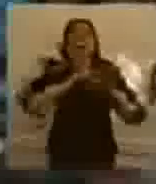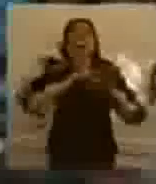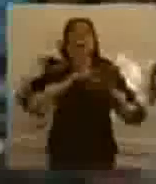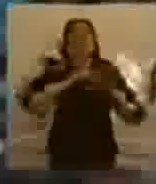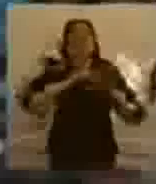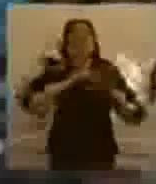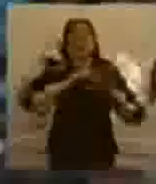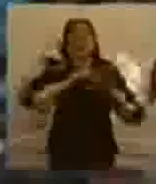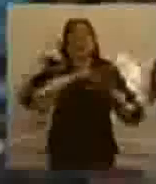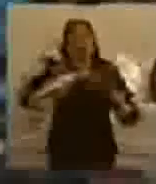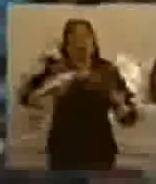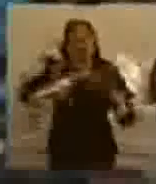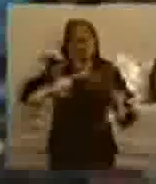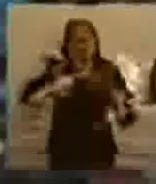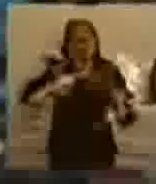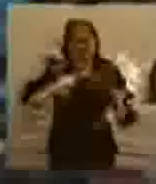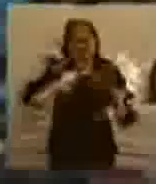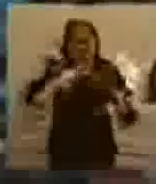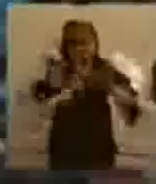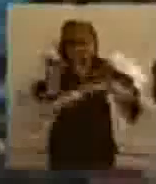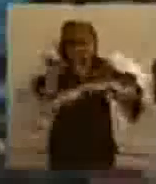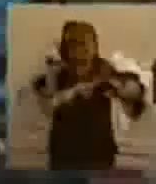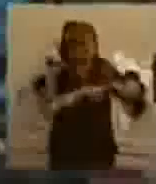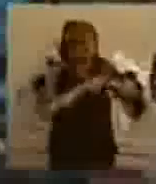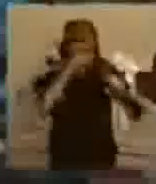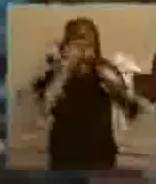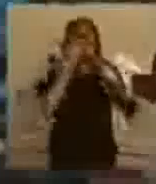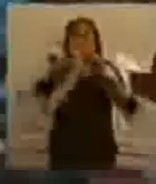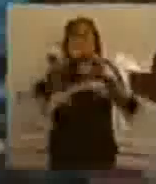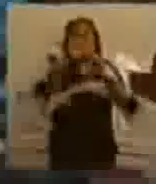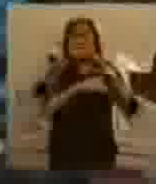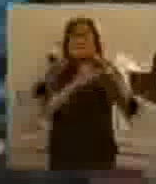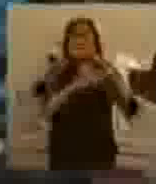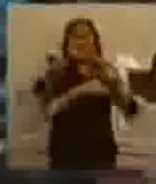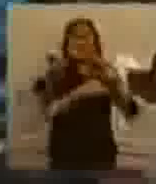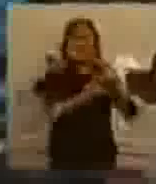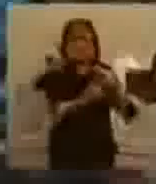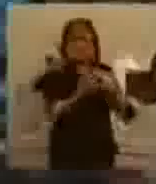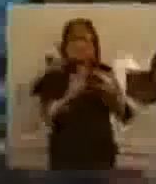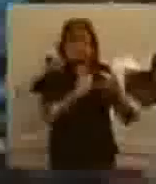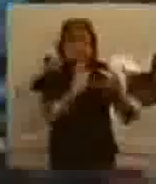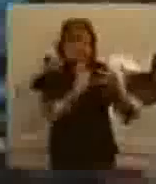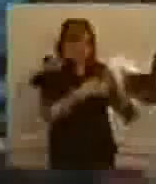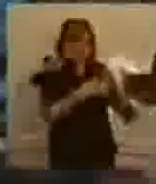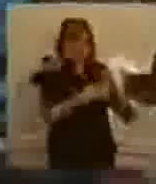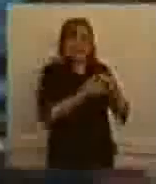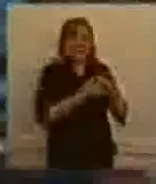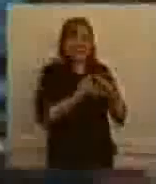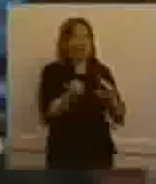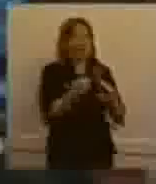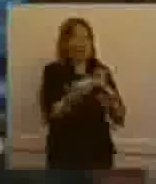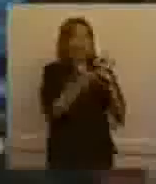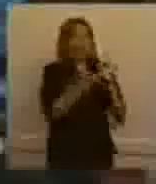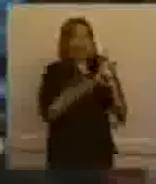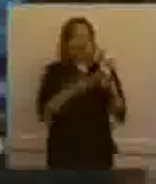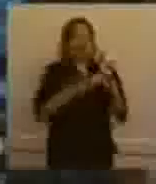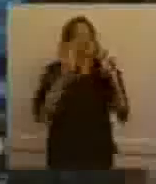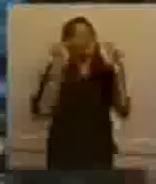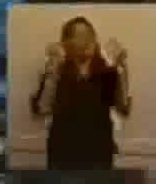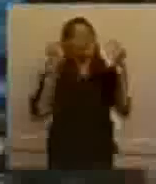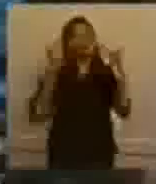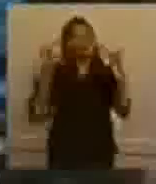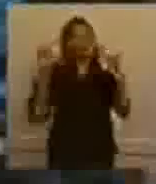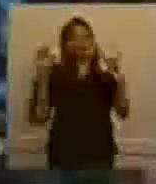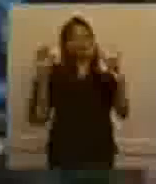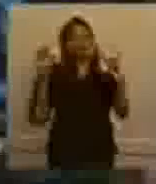Hoy leí un mail de ojito que le mandaron al Ministro de Turismo, Pondesica, que